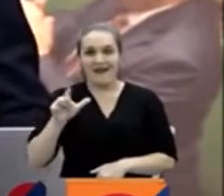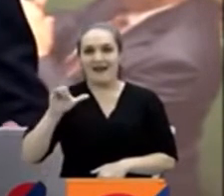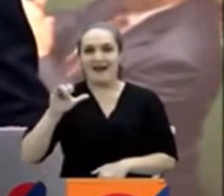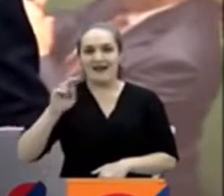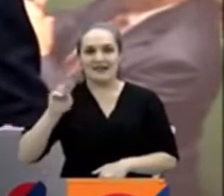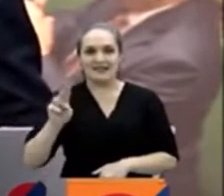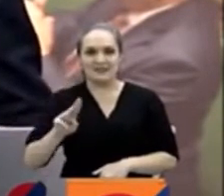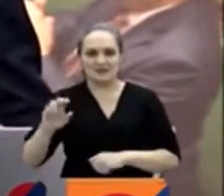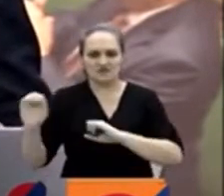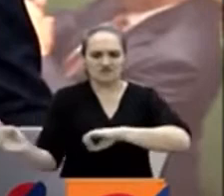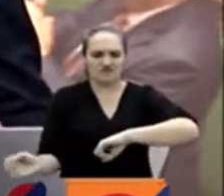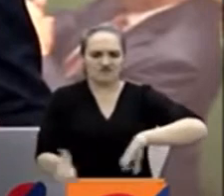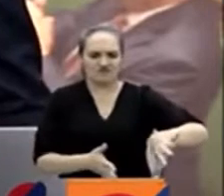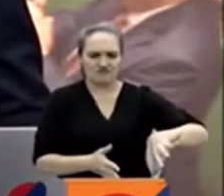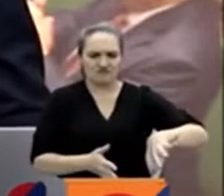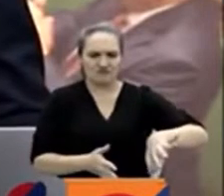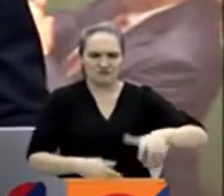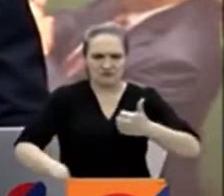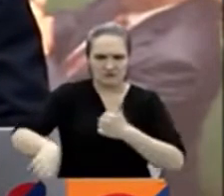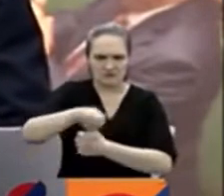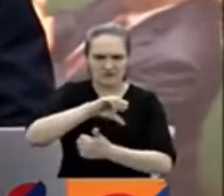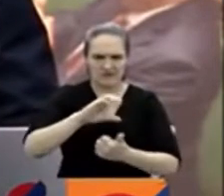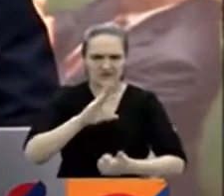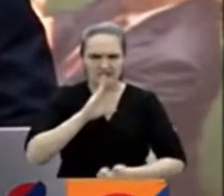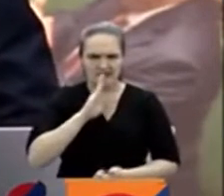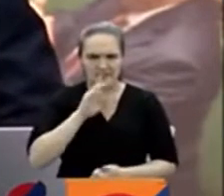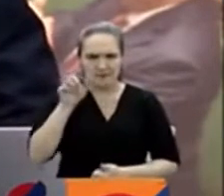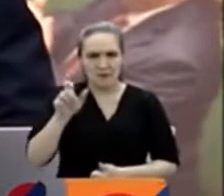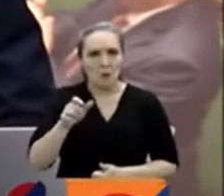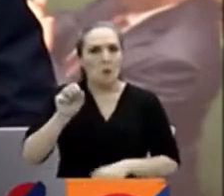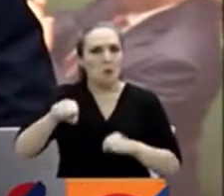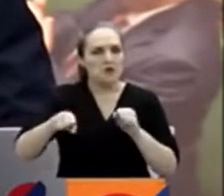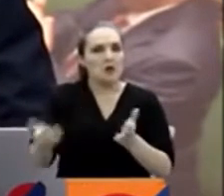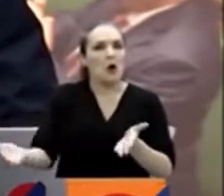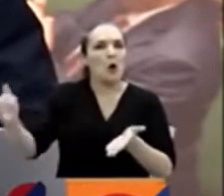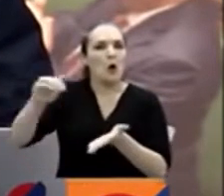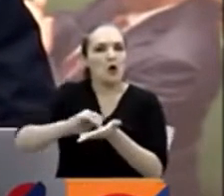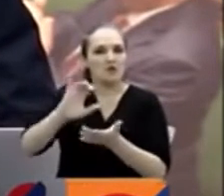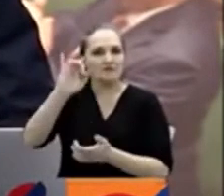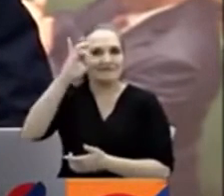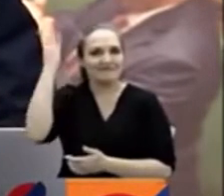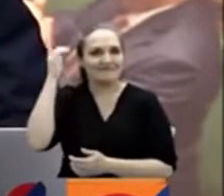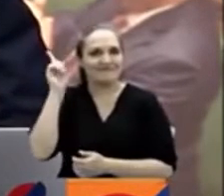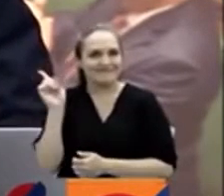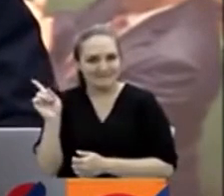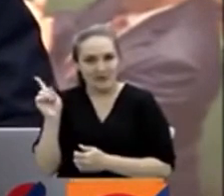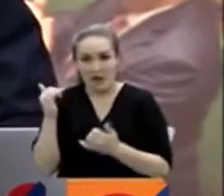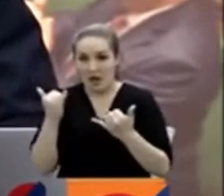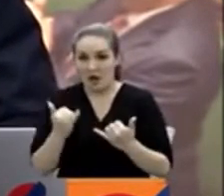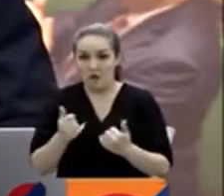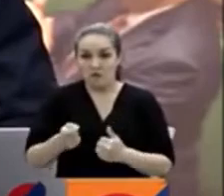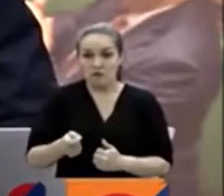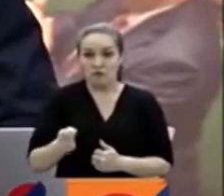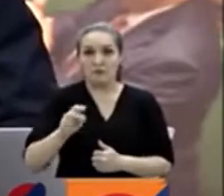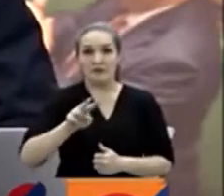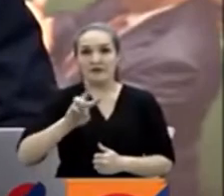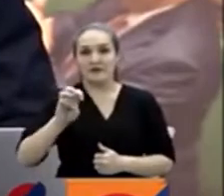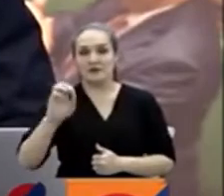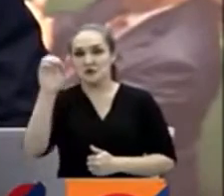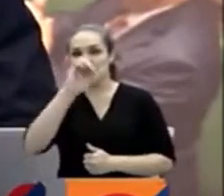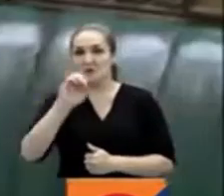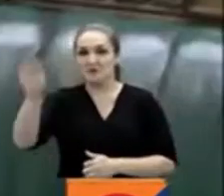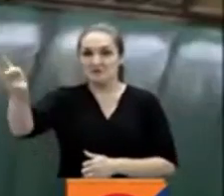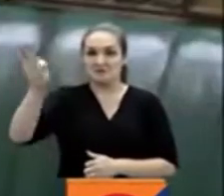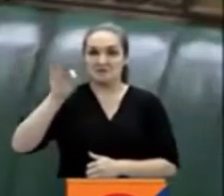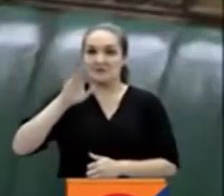como el de Boris Johnson se han tenido en cuenta para su reemplazo. El 28 de octubre el país conocerá a la nueva cabeza de su gobierno.